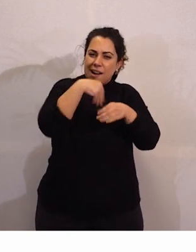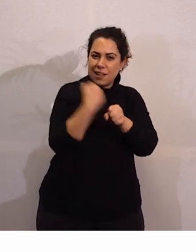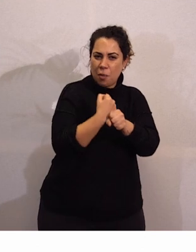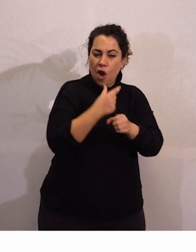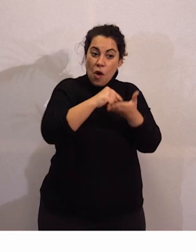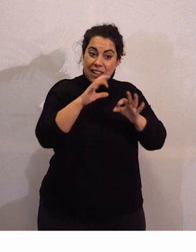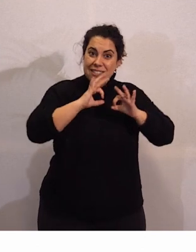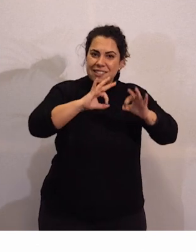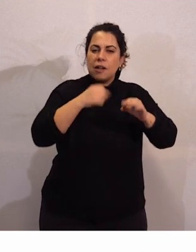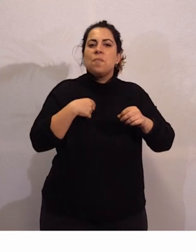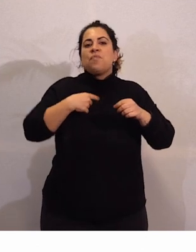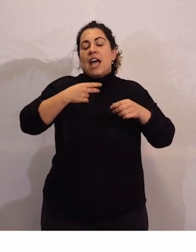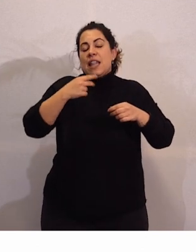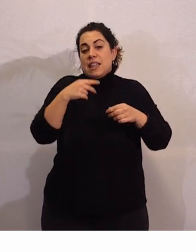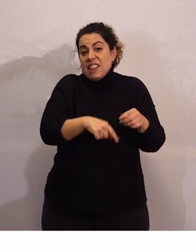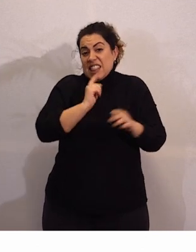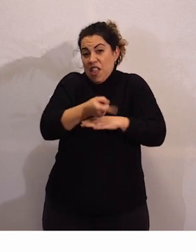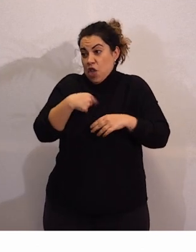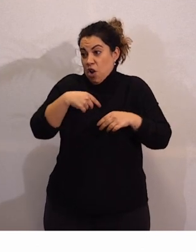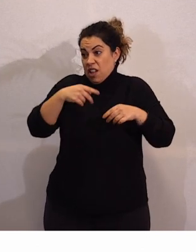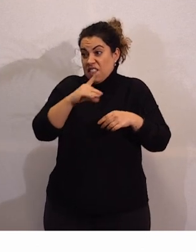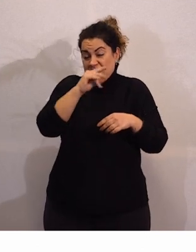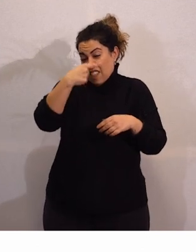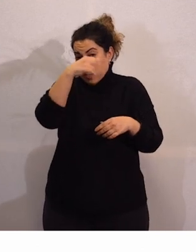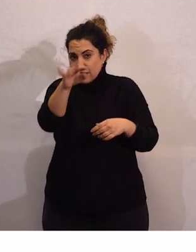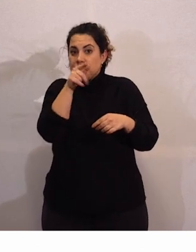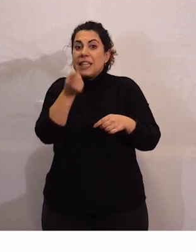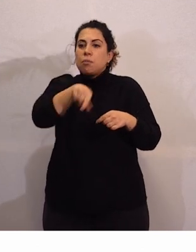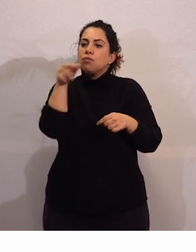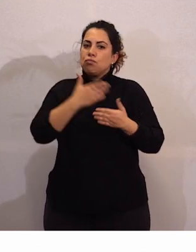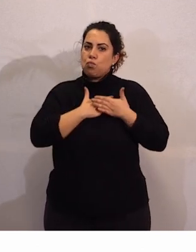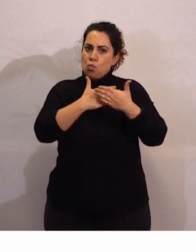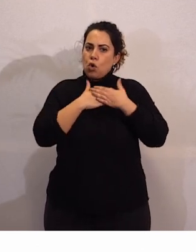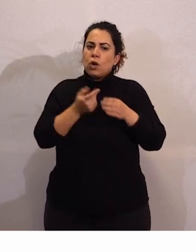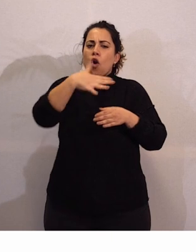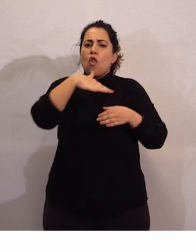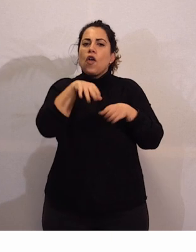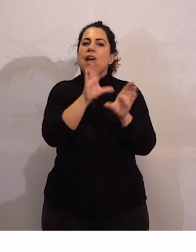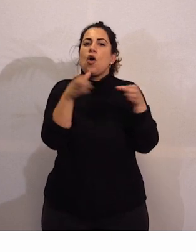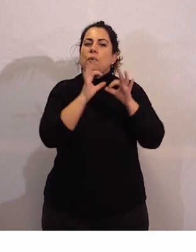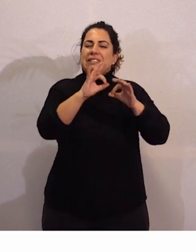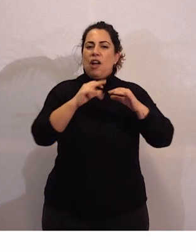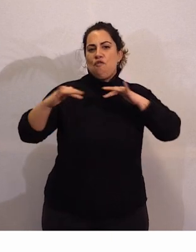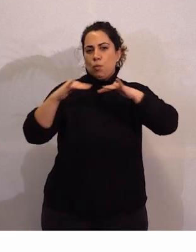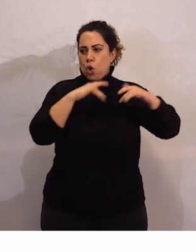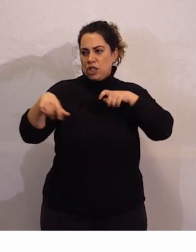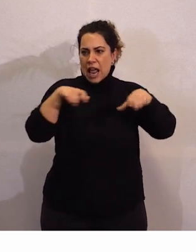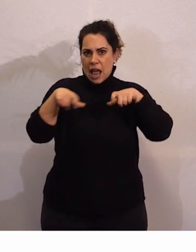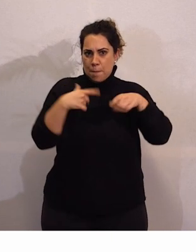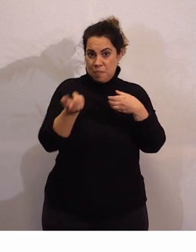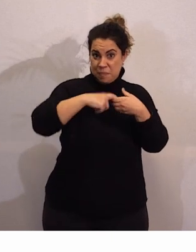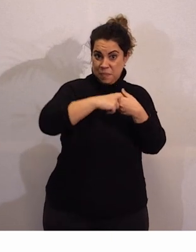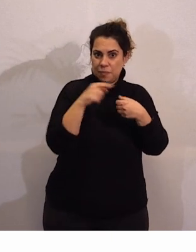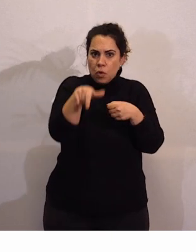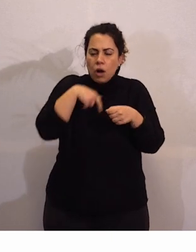la Dirección General de Tráfico. También hace voluntariado en un equipo de fútbol sala, ayudando en